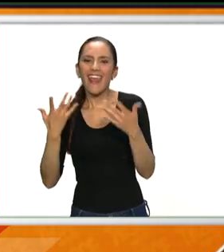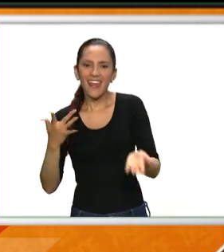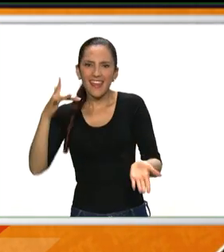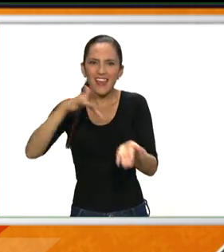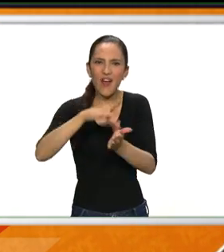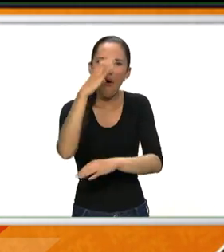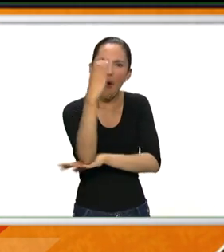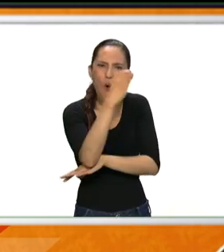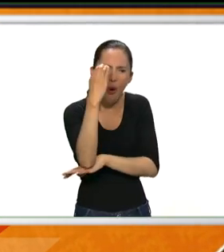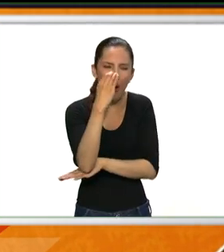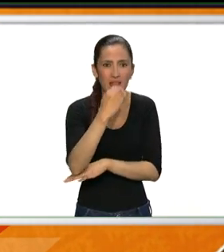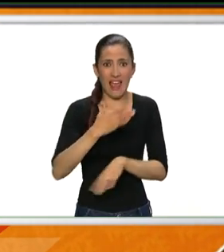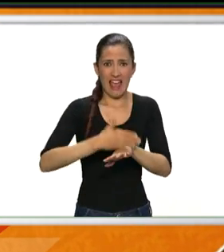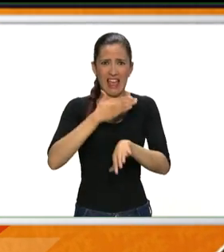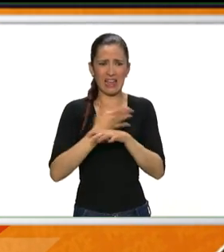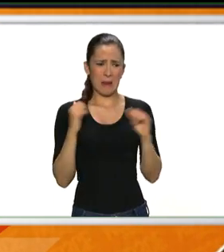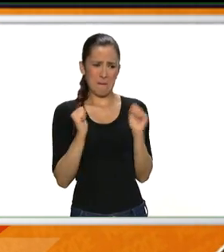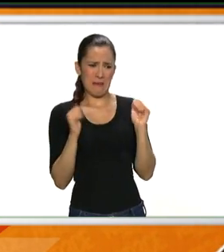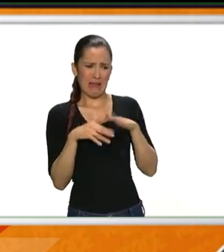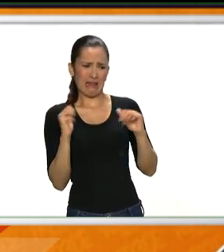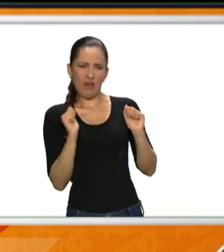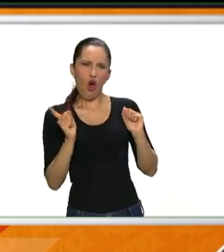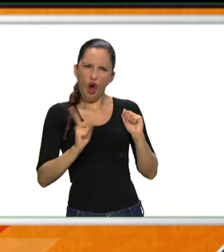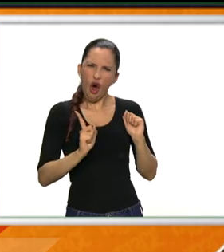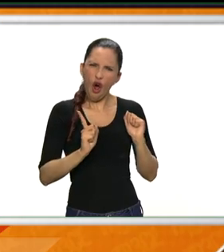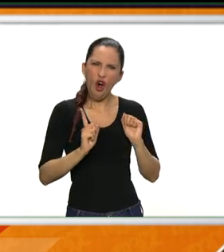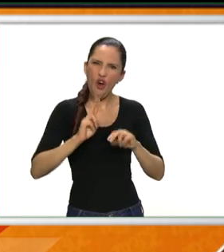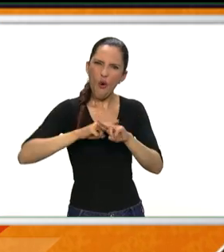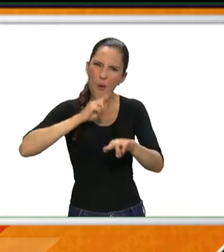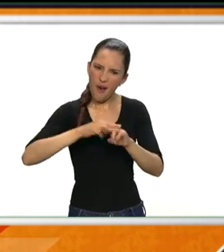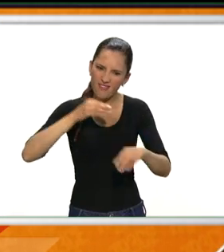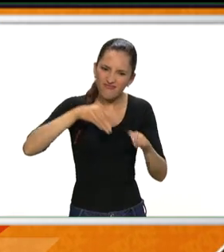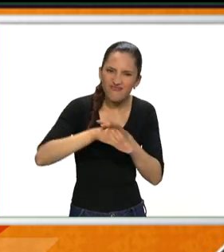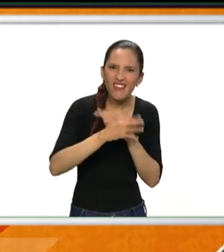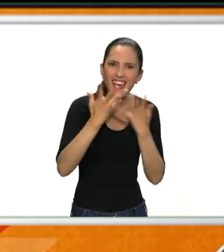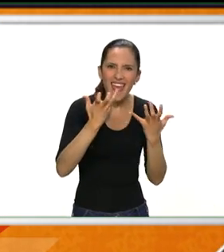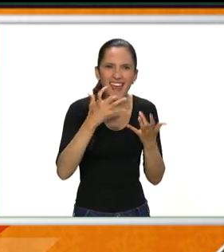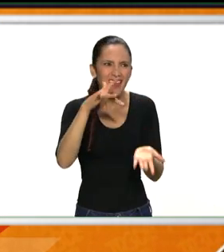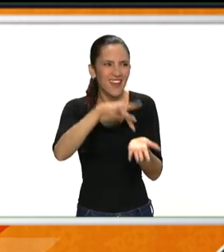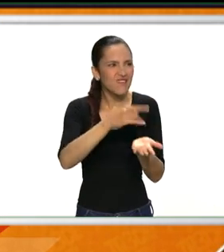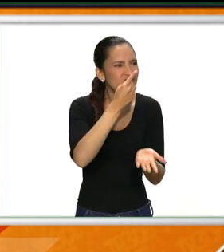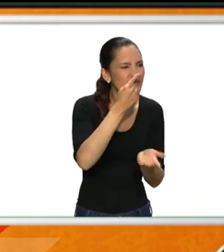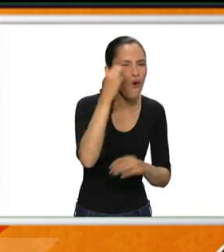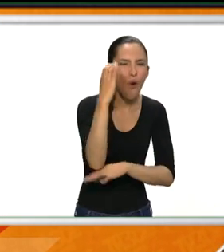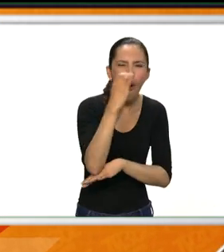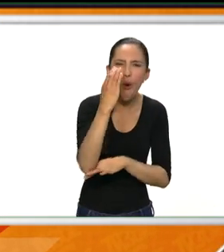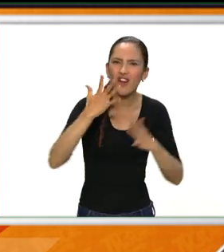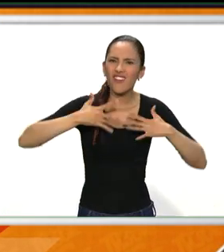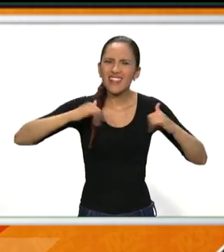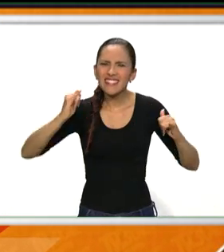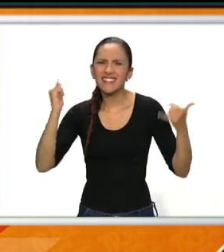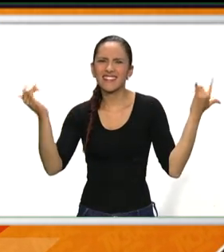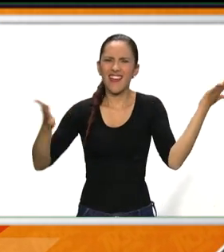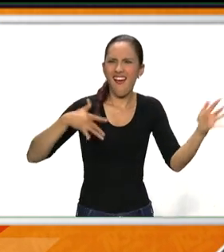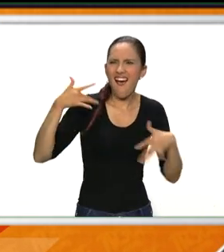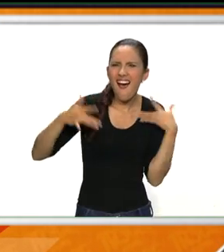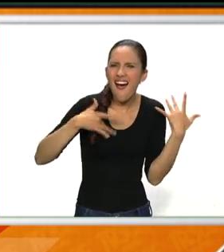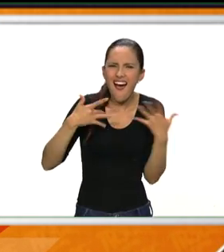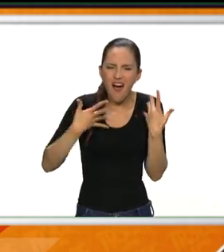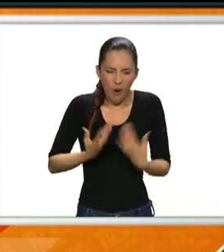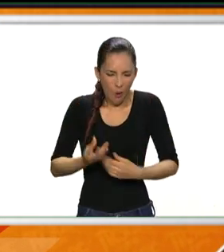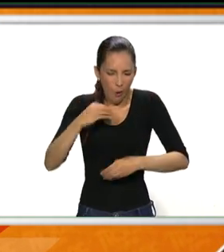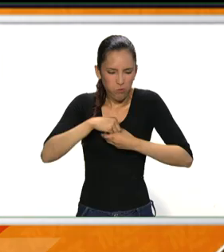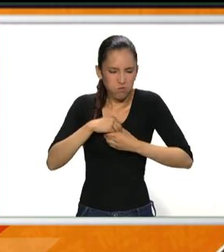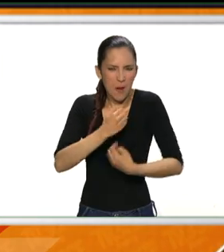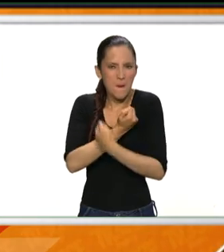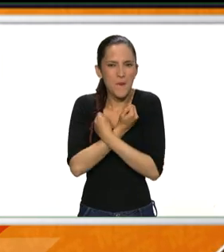paisajes sin ningún problema. Me imagino un país como somos todos y cada uno de los colombianos. Felices, alegres y llenos de